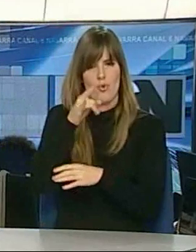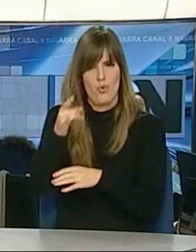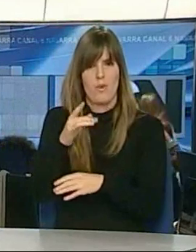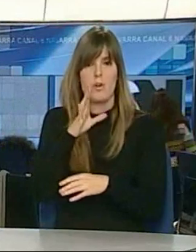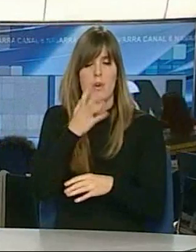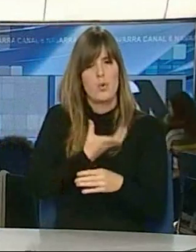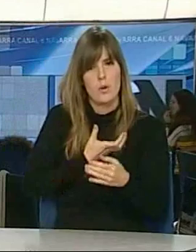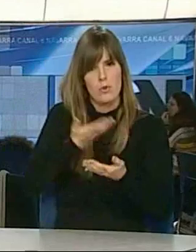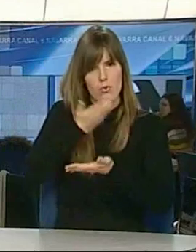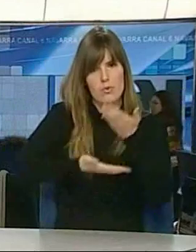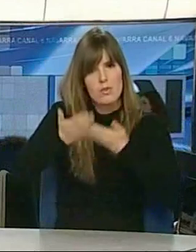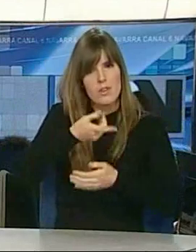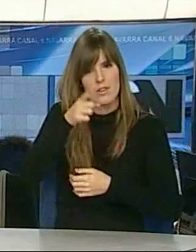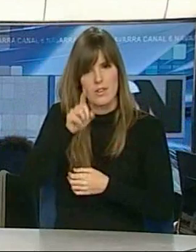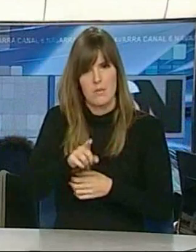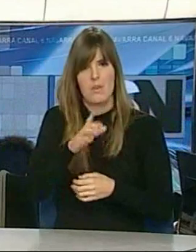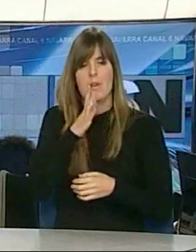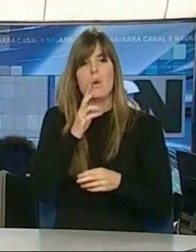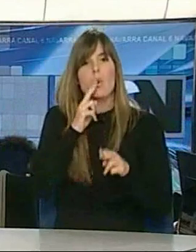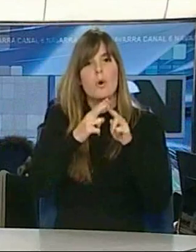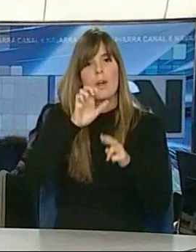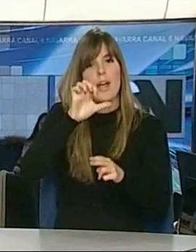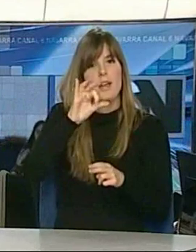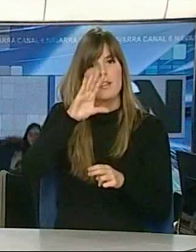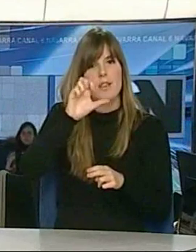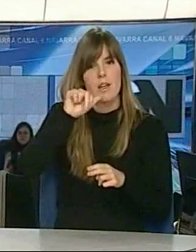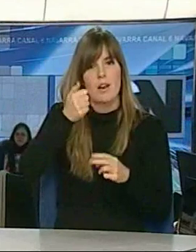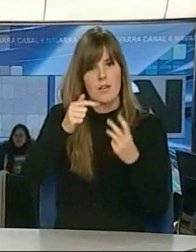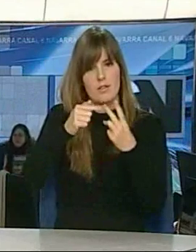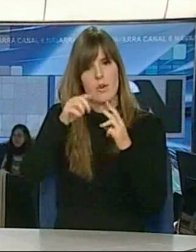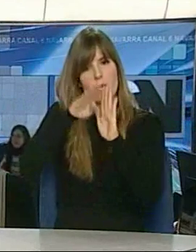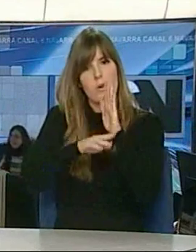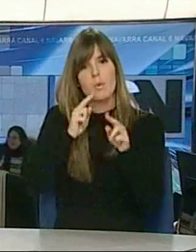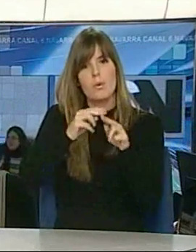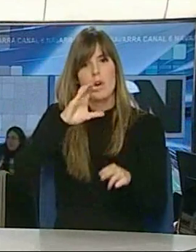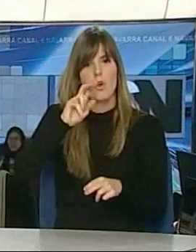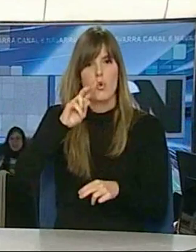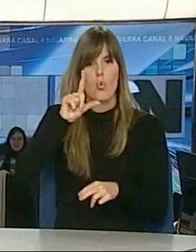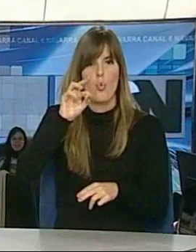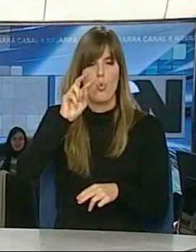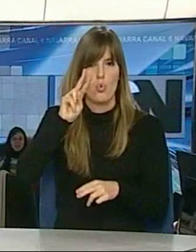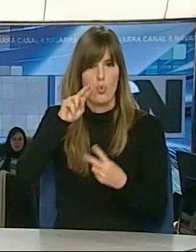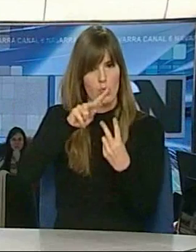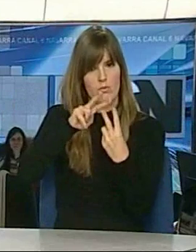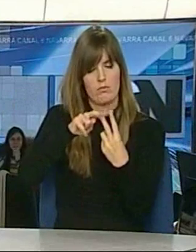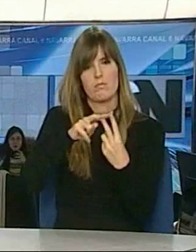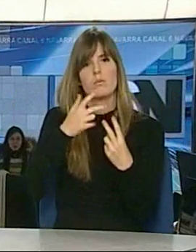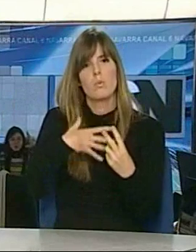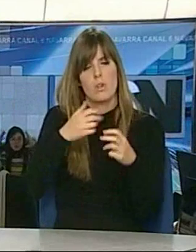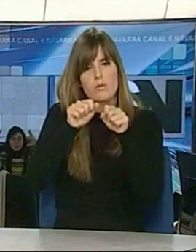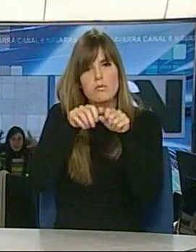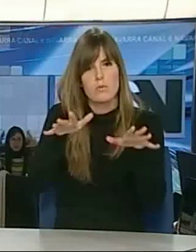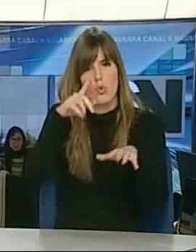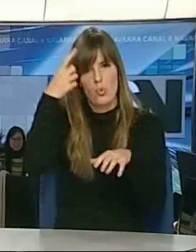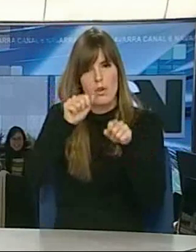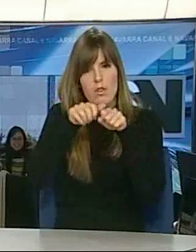ayuntamientos, que son especialmente Escena y Culture. Estos son programas que nos permiten destinar una parte de